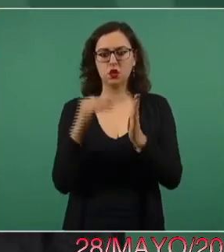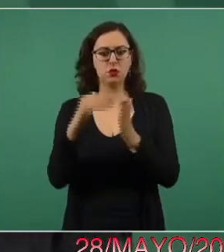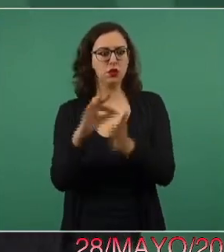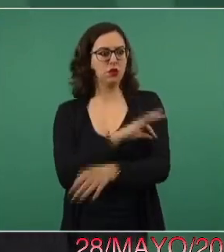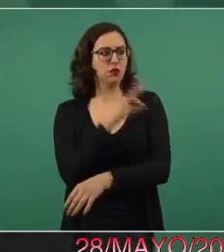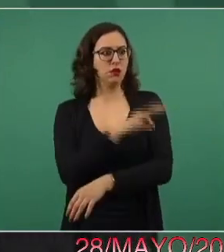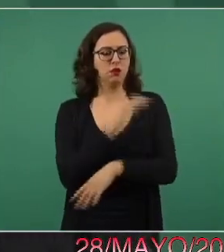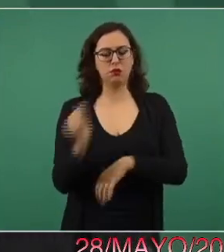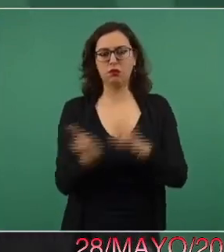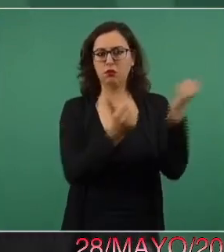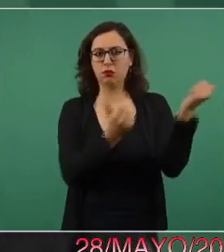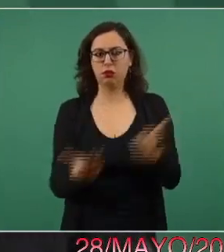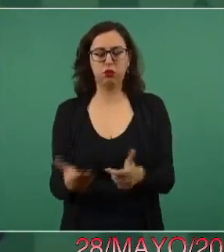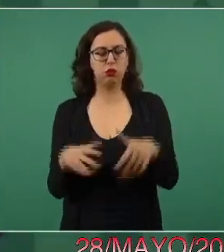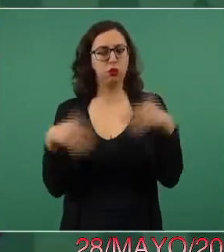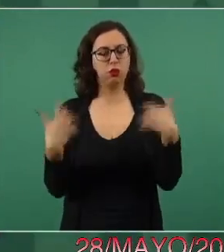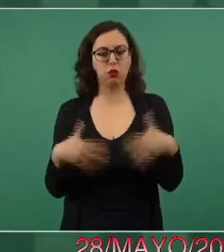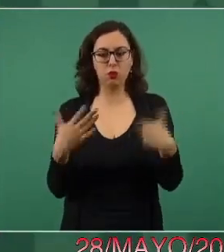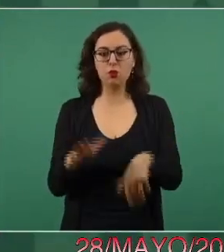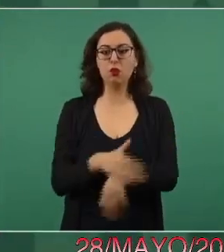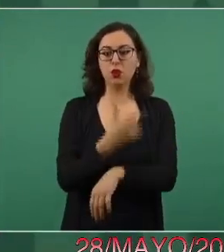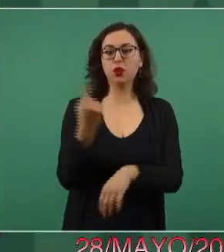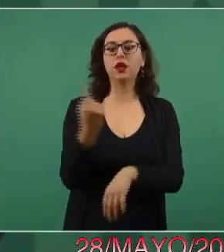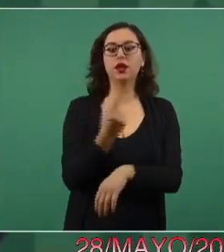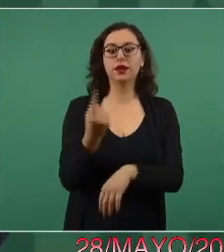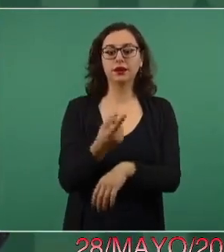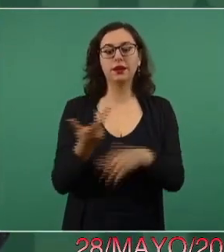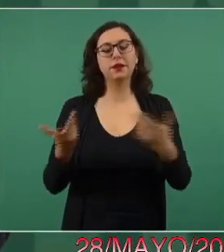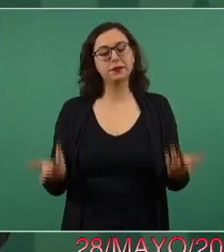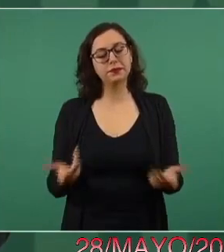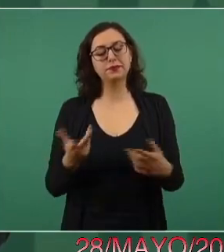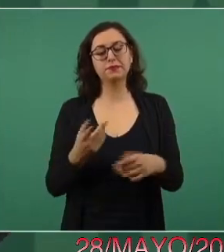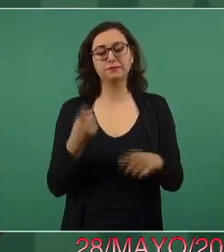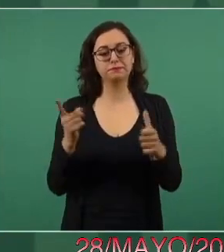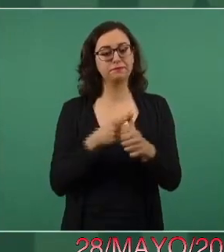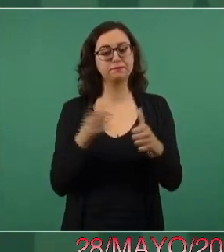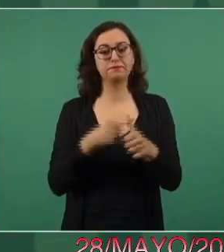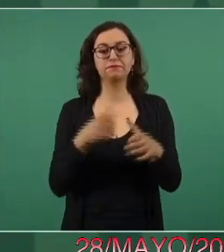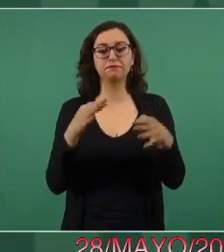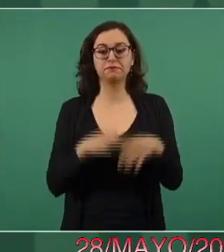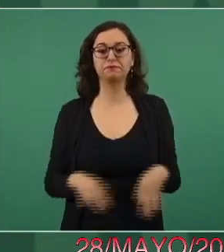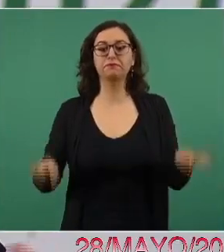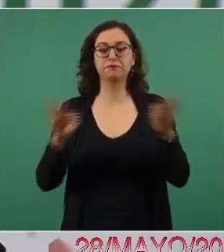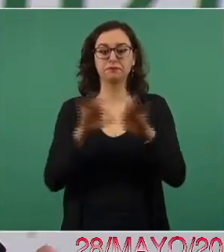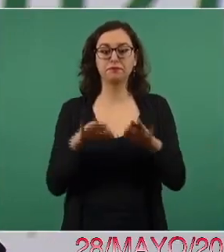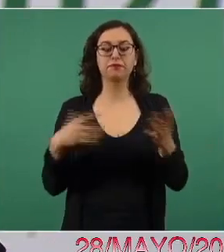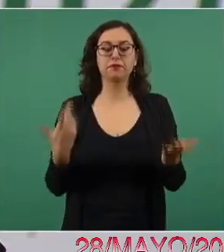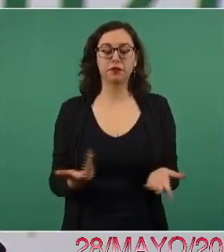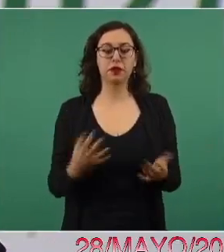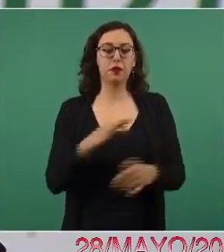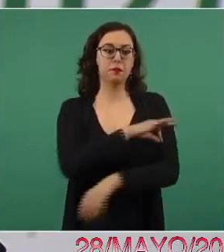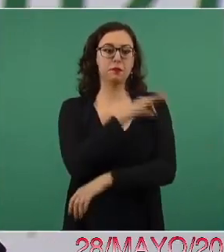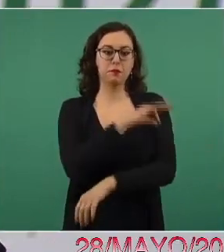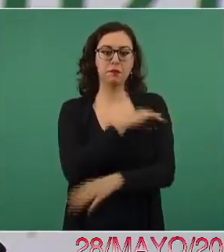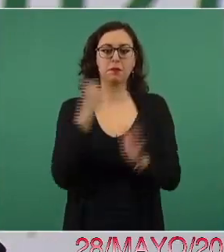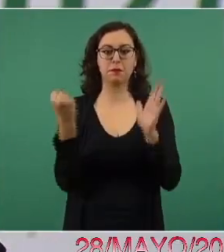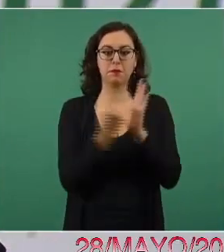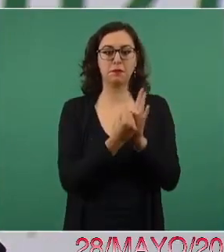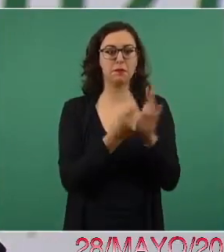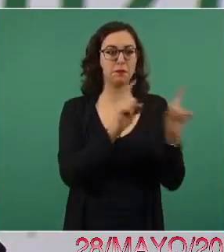una muy, muy importante es que ha tenido éxito. El primero, que haya un portafolio con diferentes fuentes de